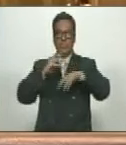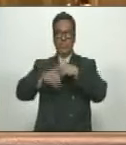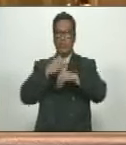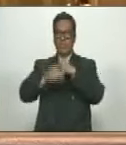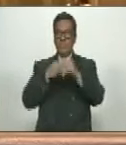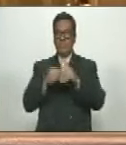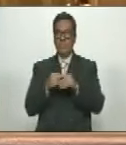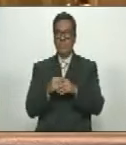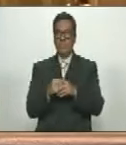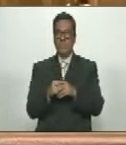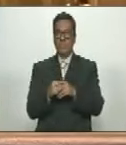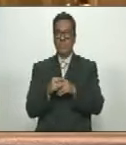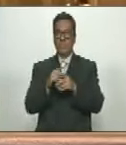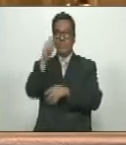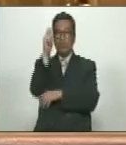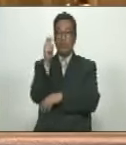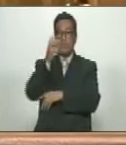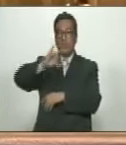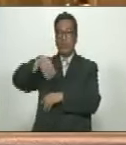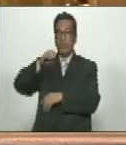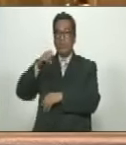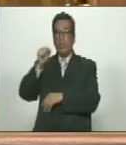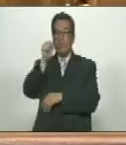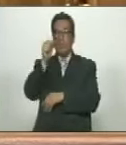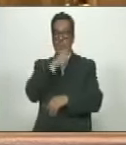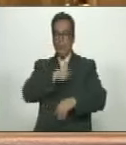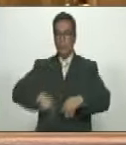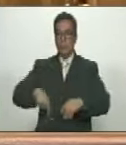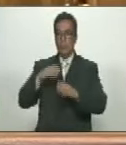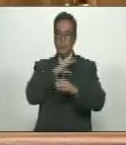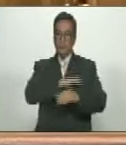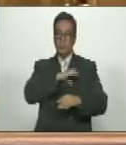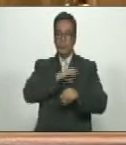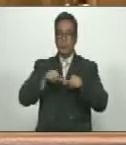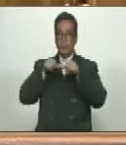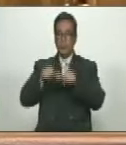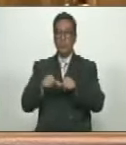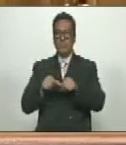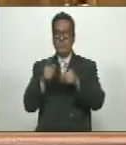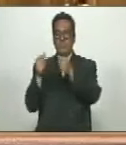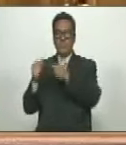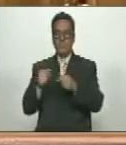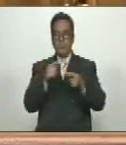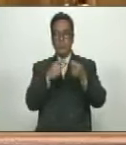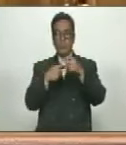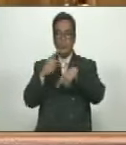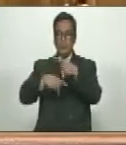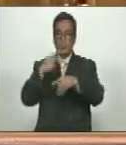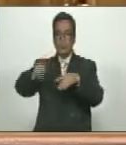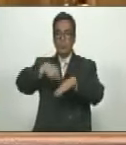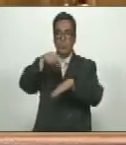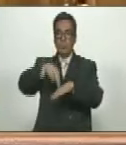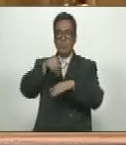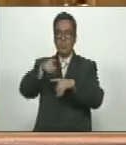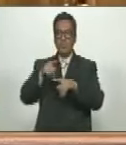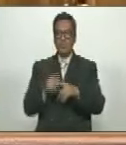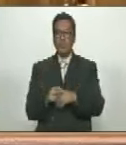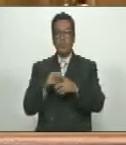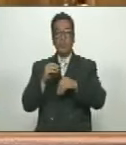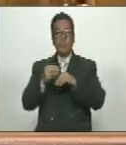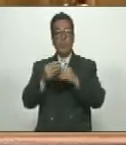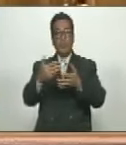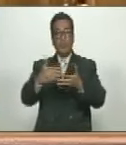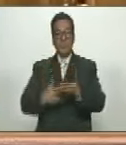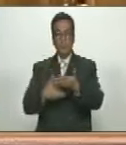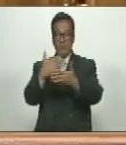suscritas por el diputado Jesús Faría Tortosa, presidente de la Comisión Permanente de Economía, Finanzas y Desarrollo Nacional, mediante las cuales